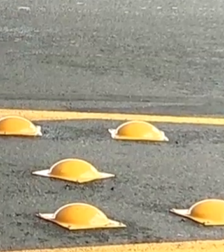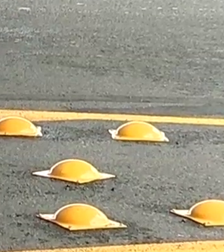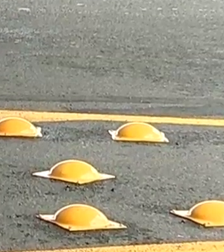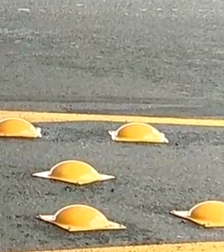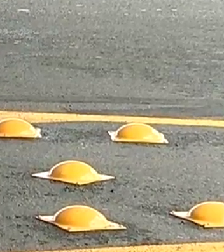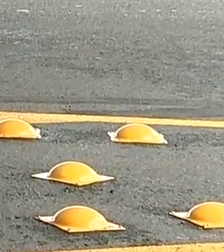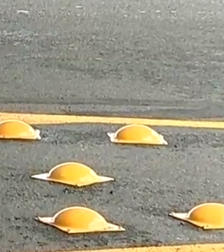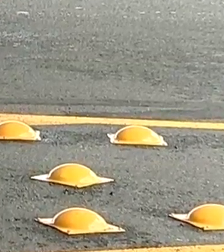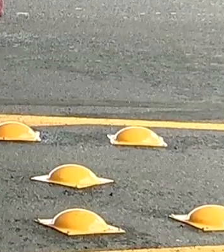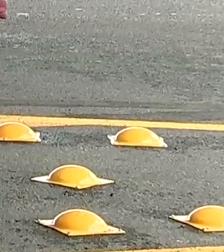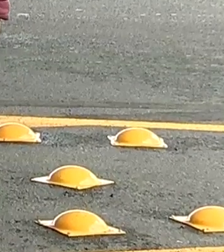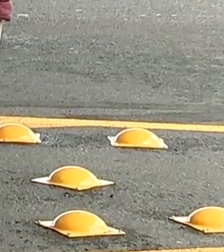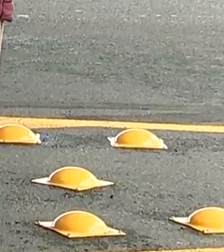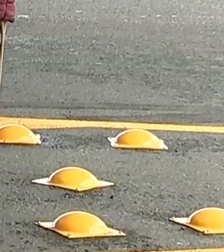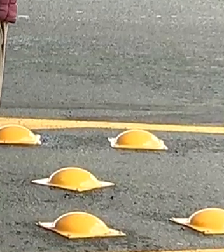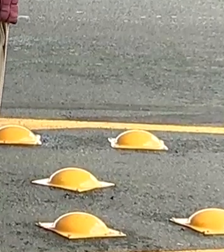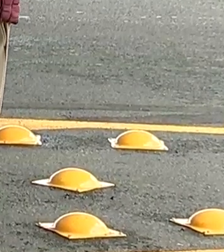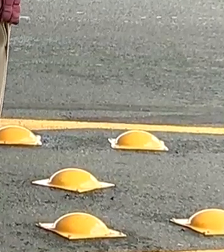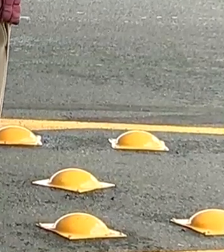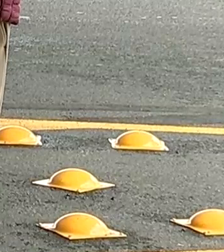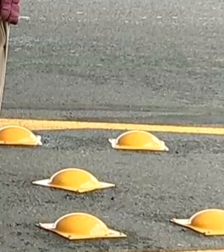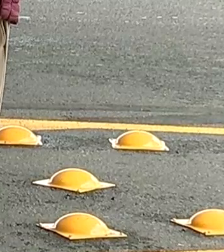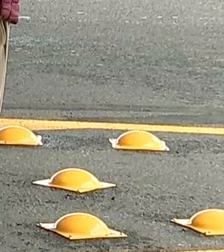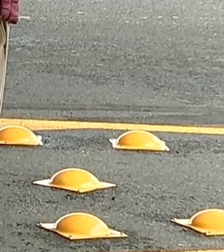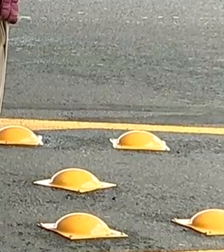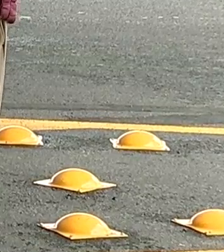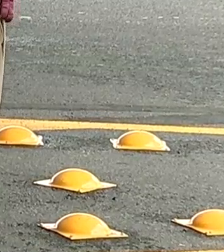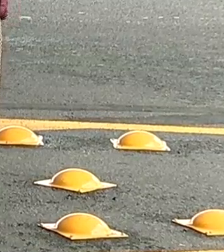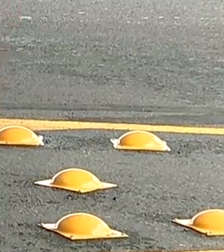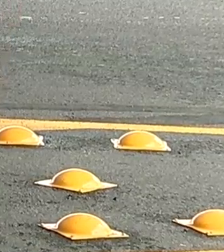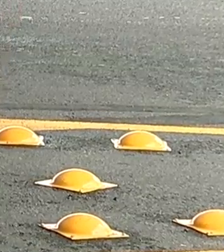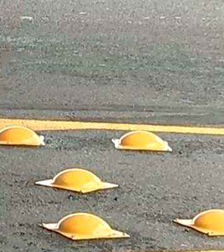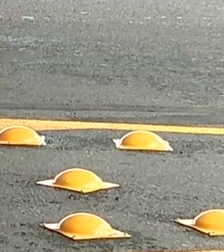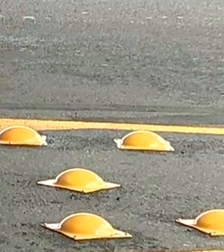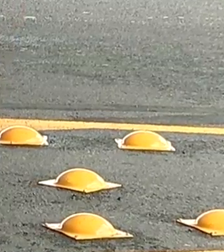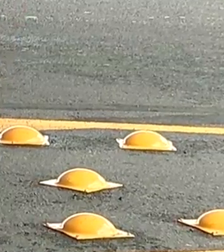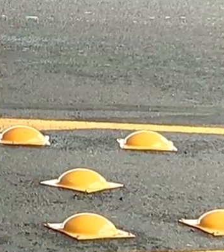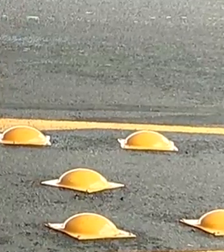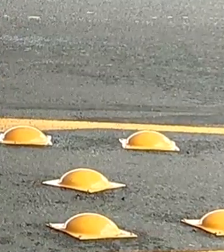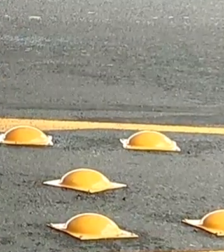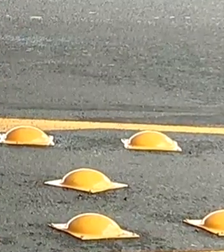-Ocotoxco y estamos ubicados en el municipio de Yaoquemecan-Tlaxcala.